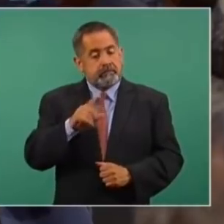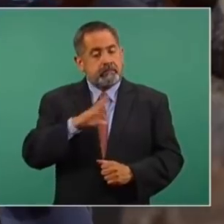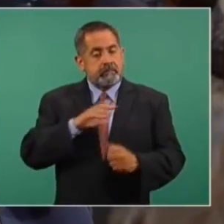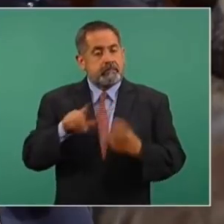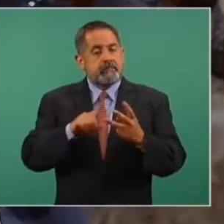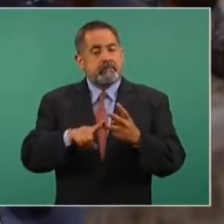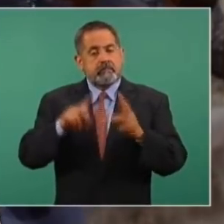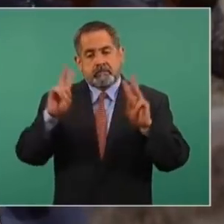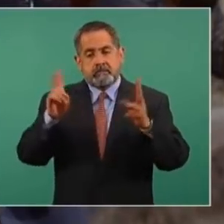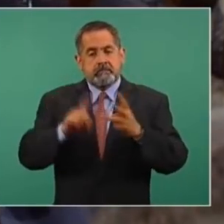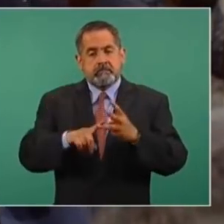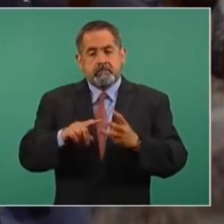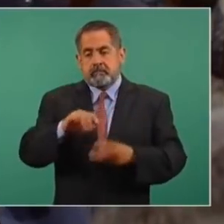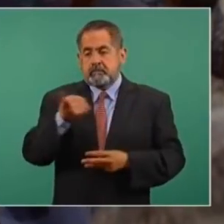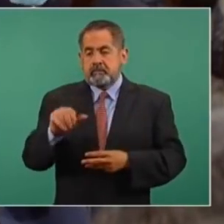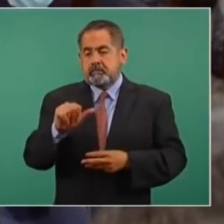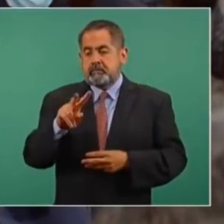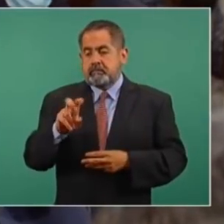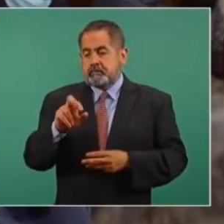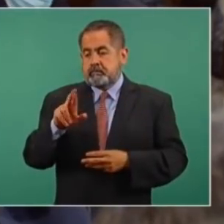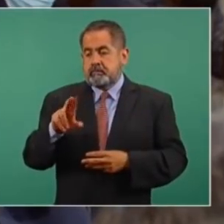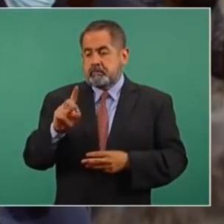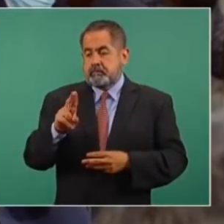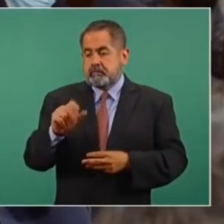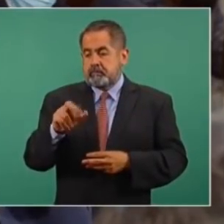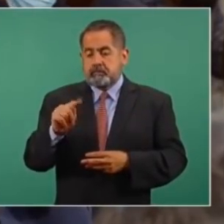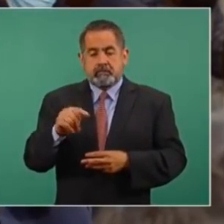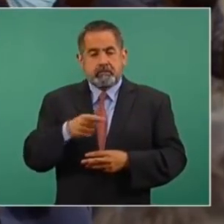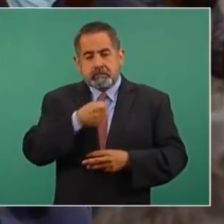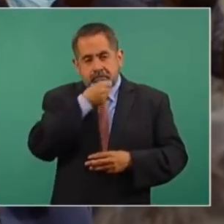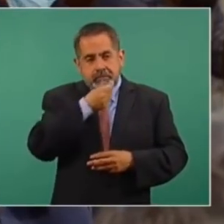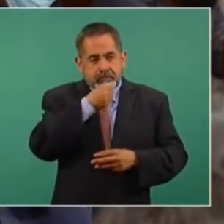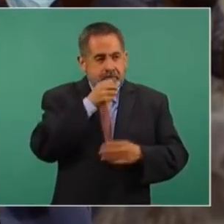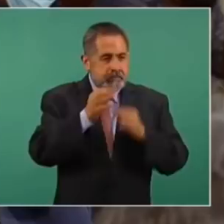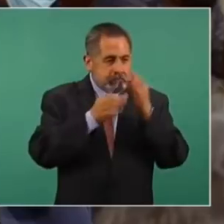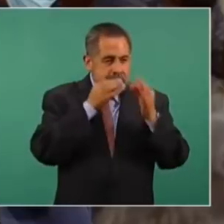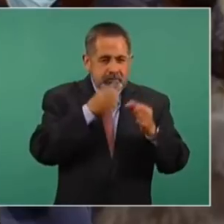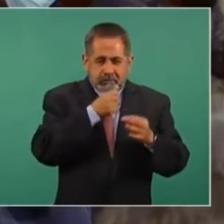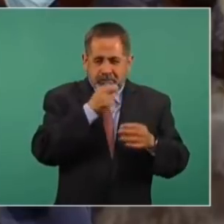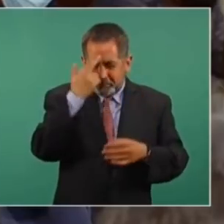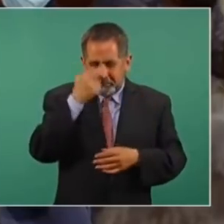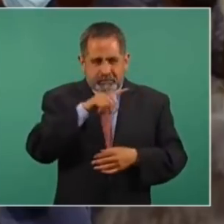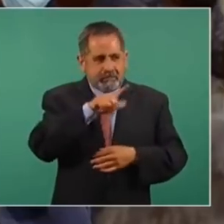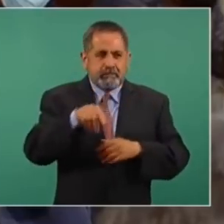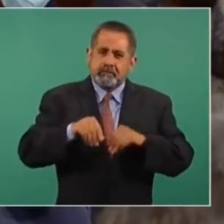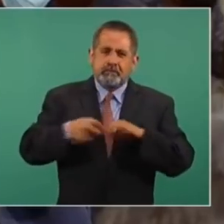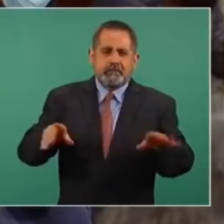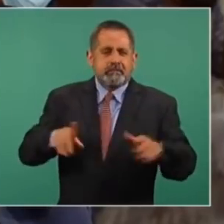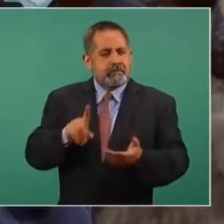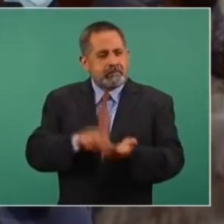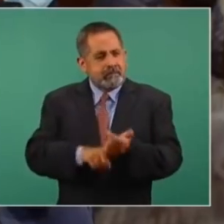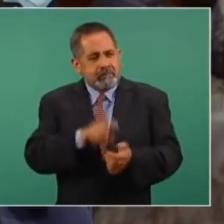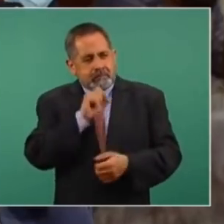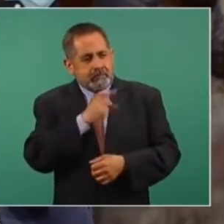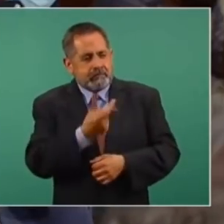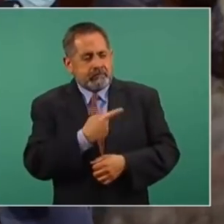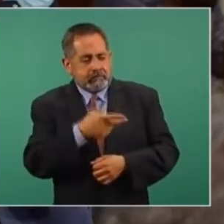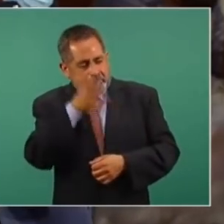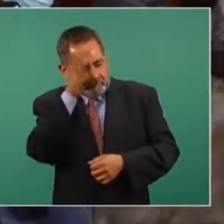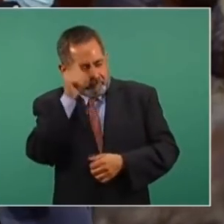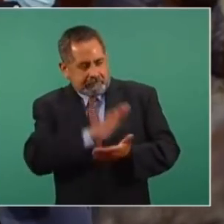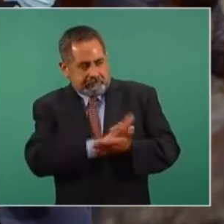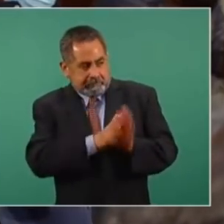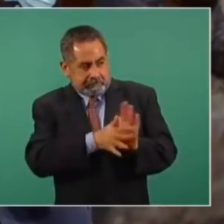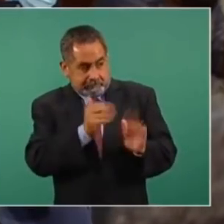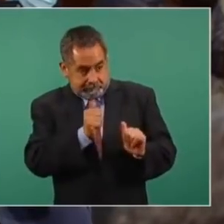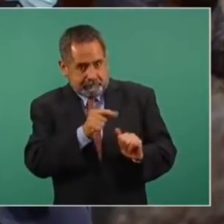el tema de Javier Duarte y la entrevista que después fue revelado, que fue igualmente acordado y pactado en ese